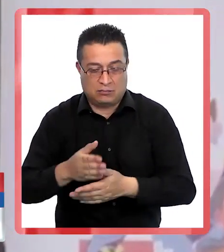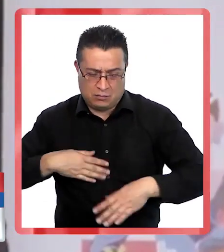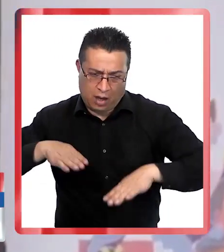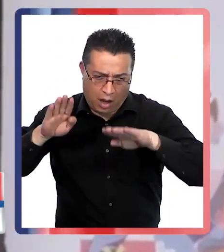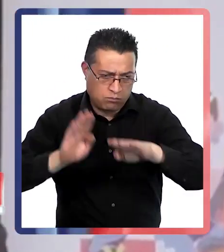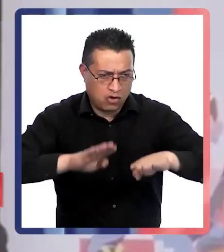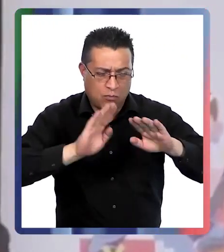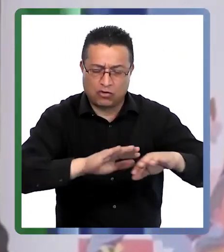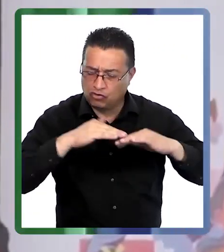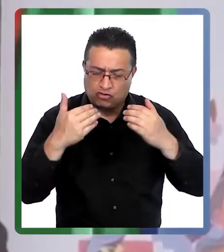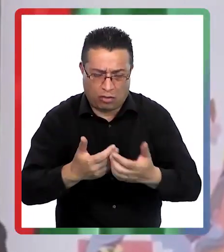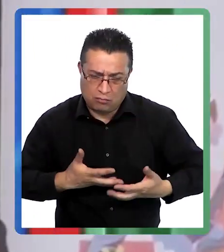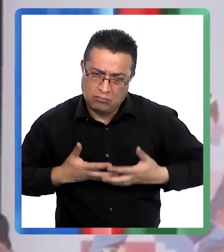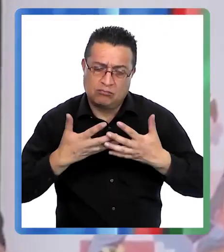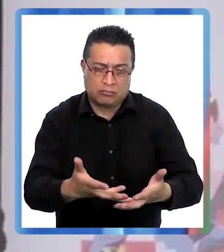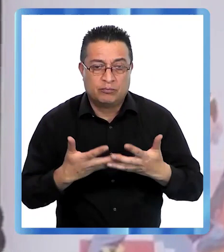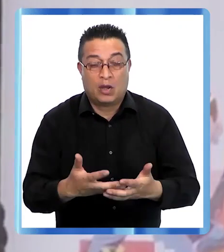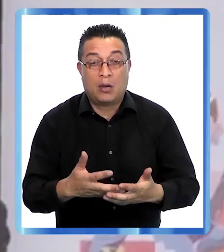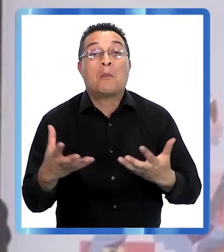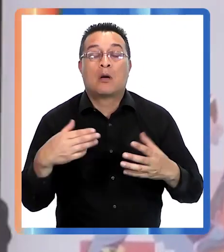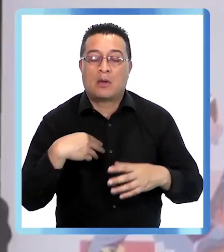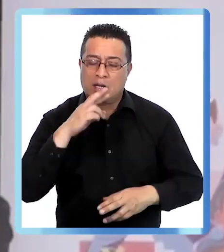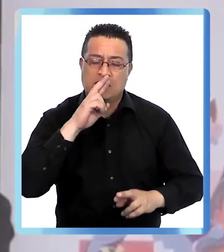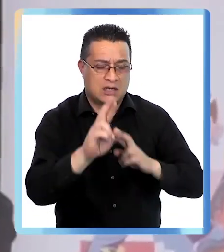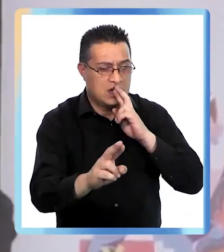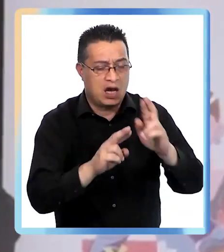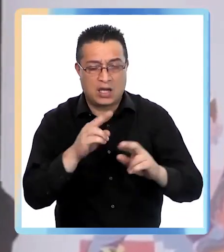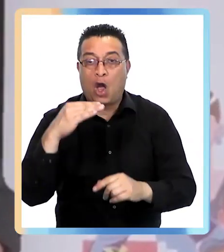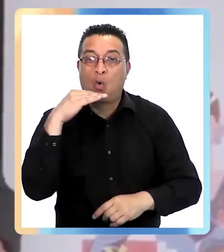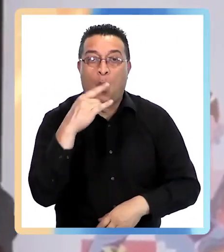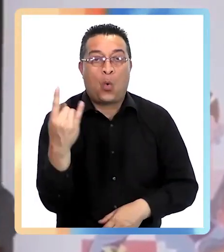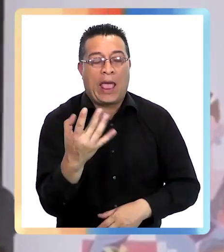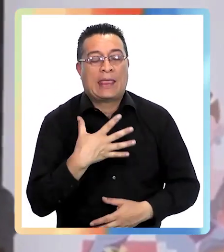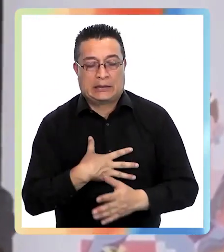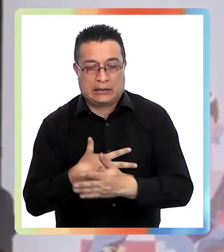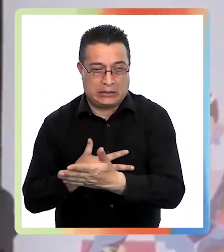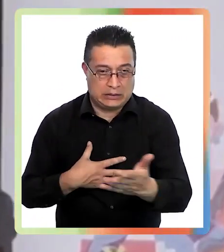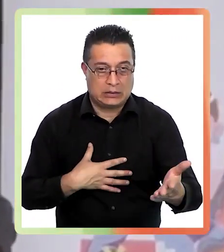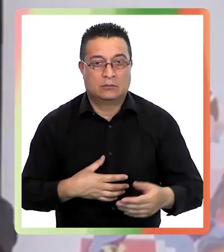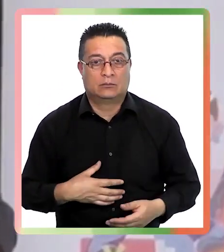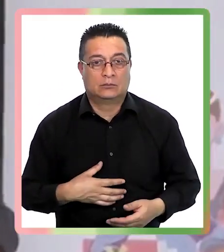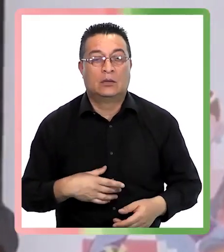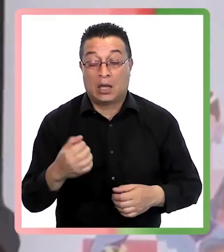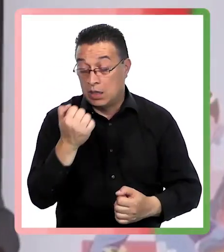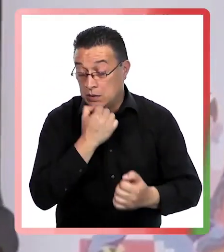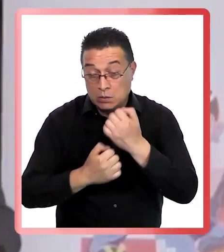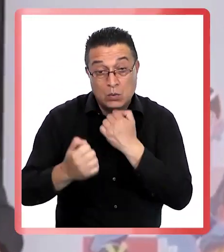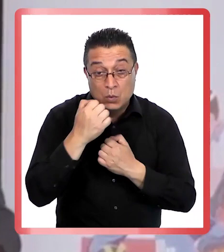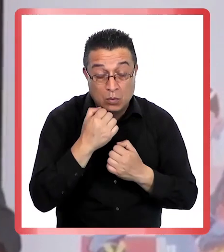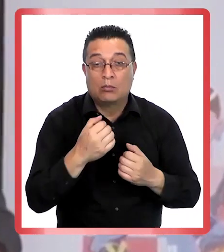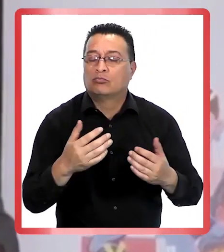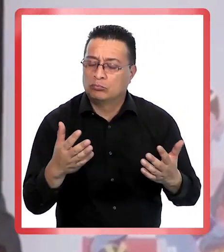de nosotros por responder a sus urgencias y anhelos. Se van a cometer errores, los vamos a corregir,